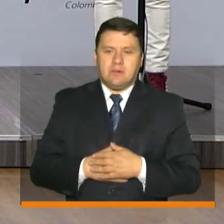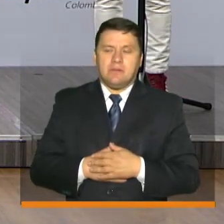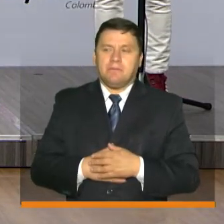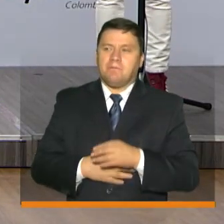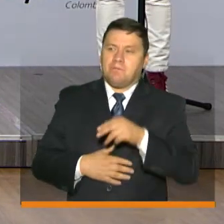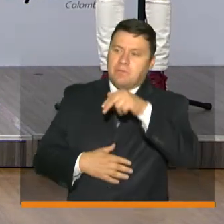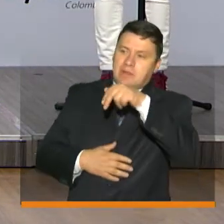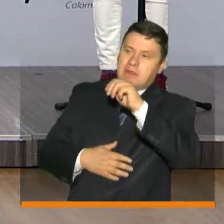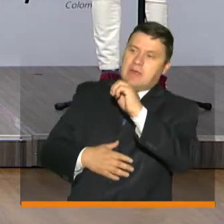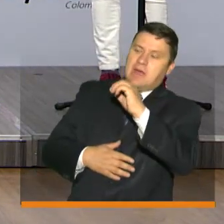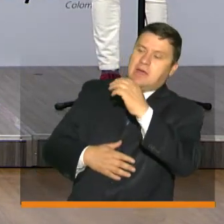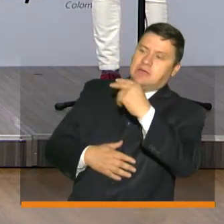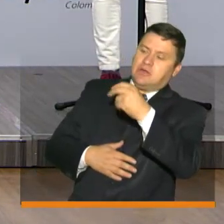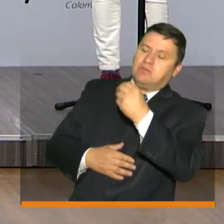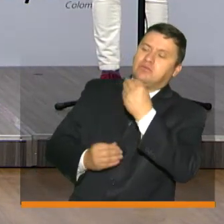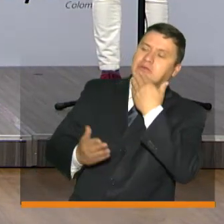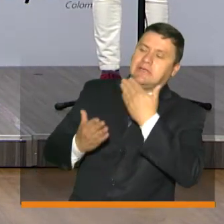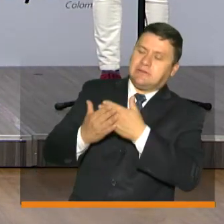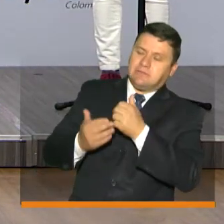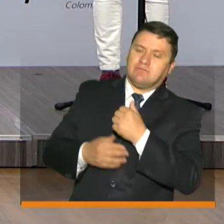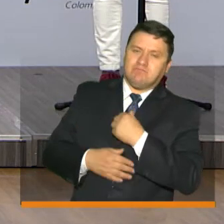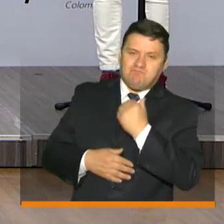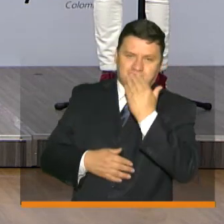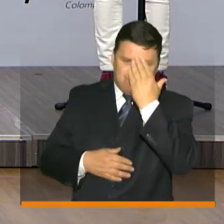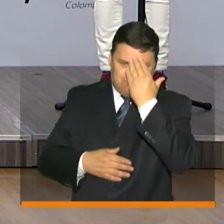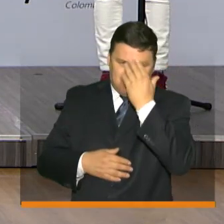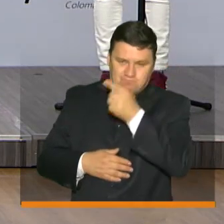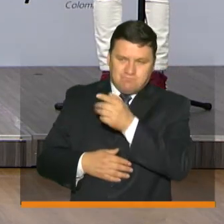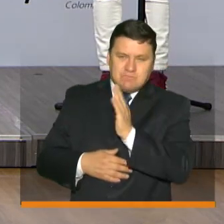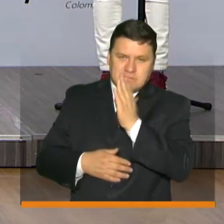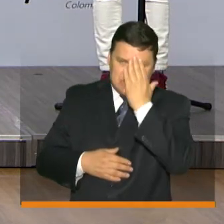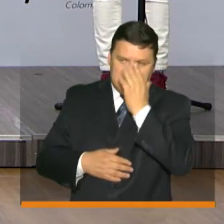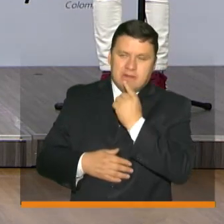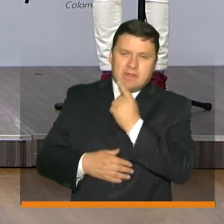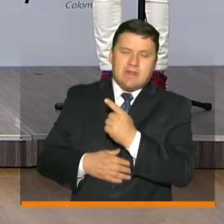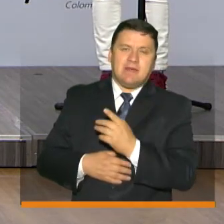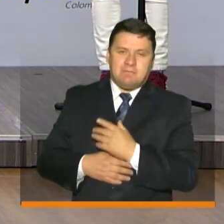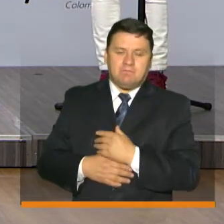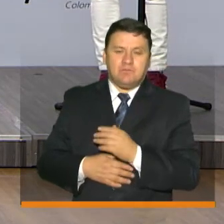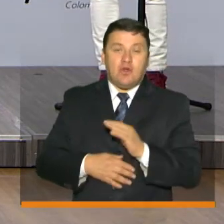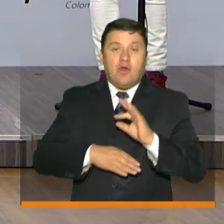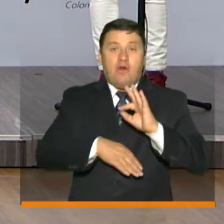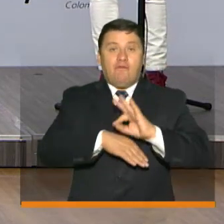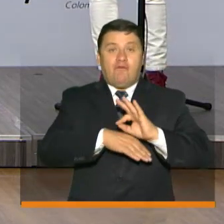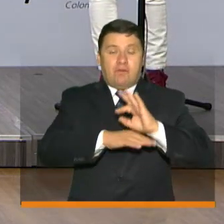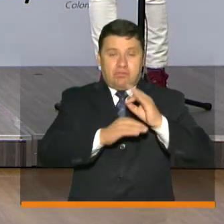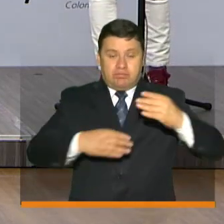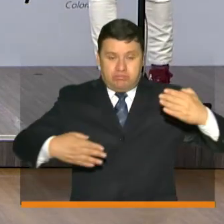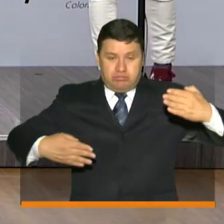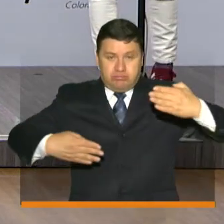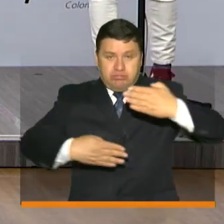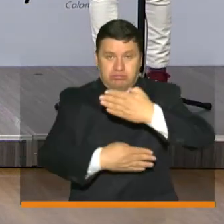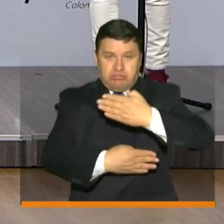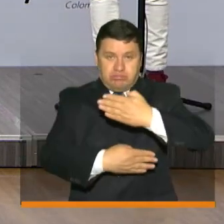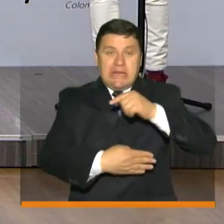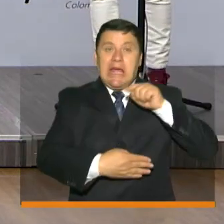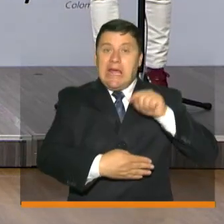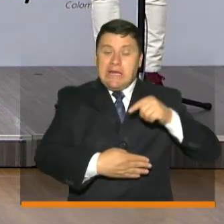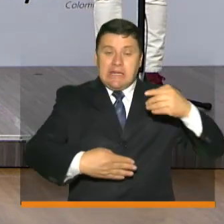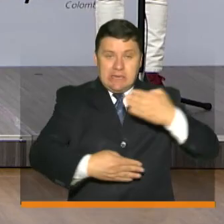Nacho Sergio muchas gracias como tú bien lo decías la Fundación Solidaridad por Colombia